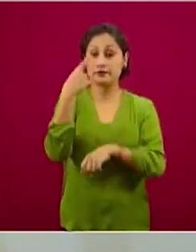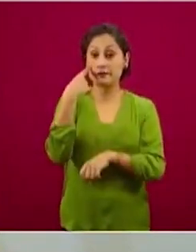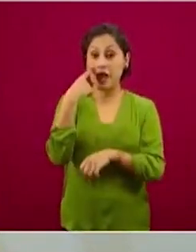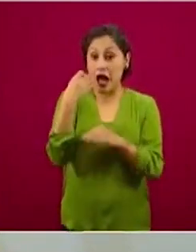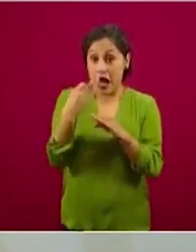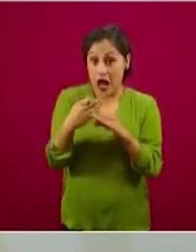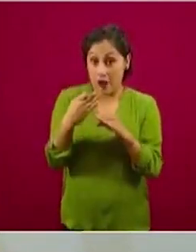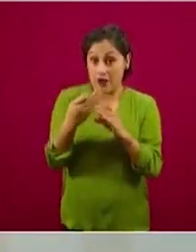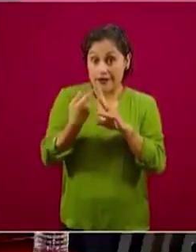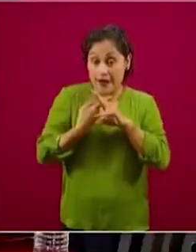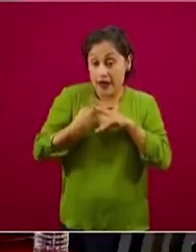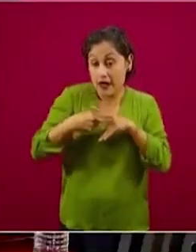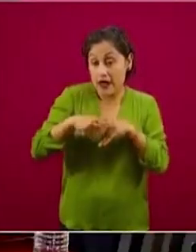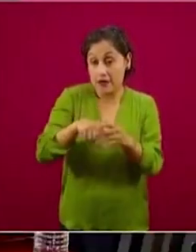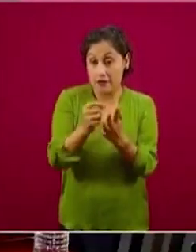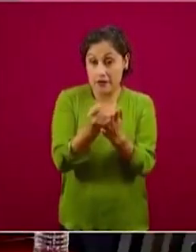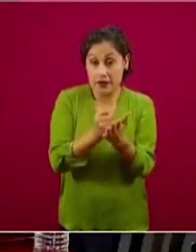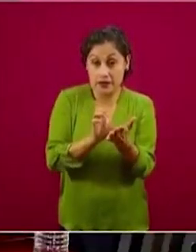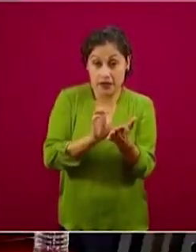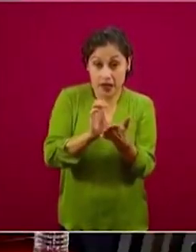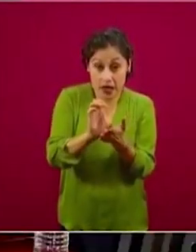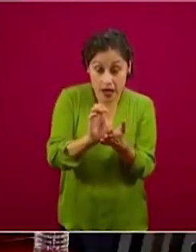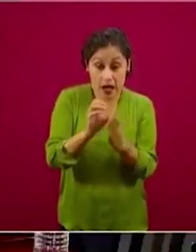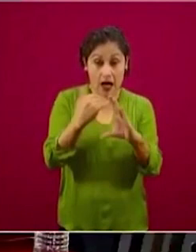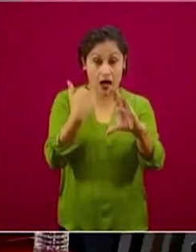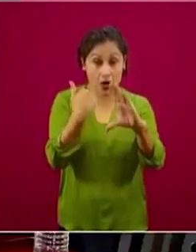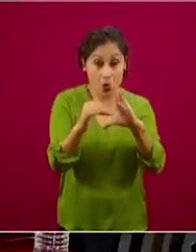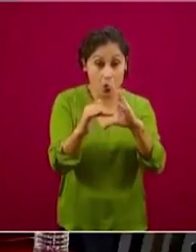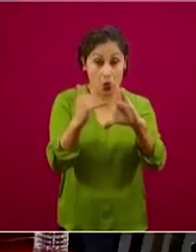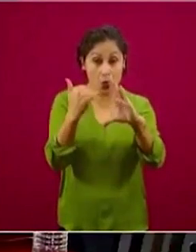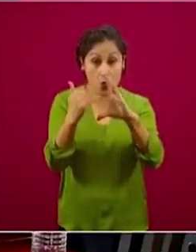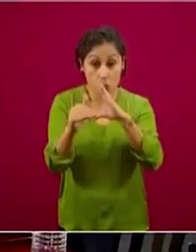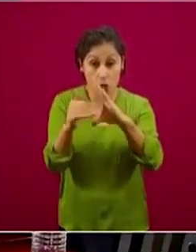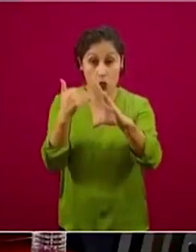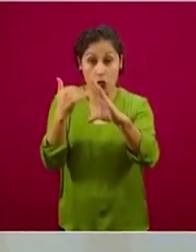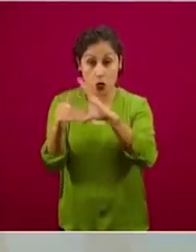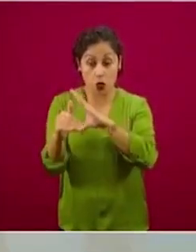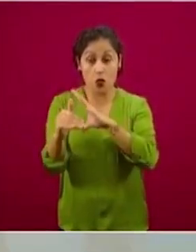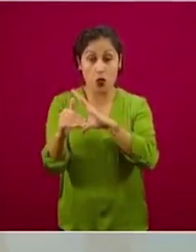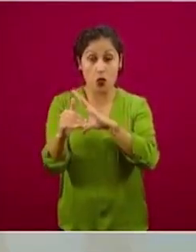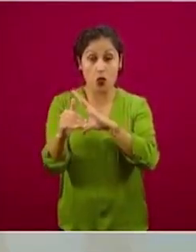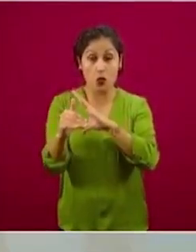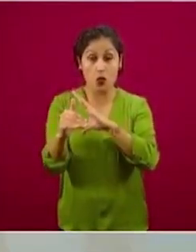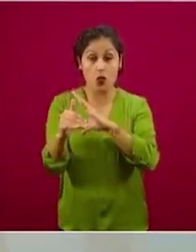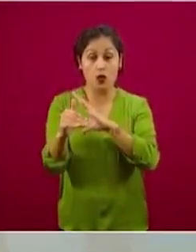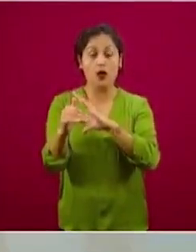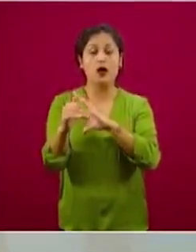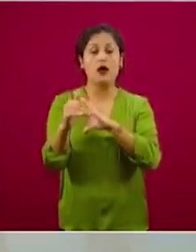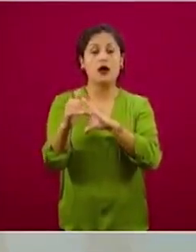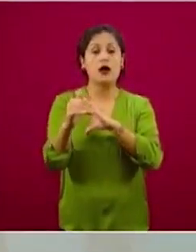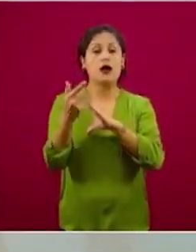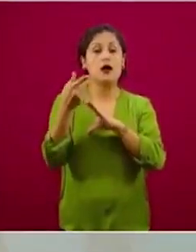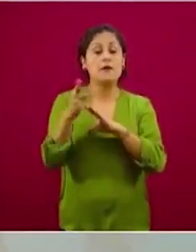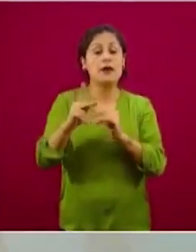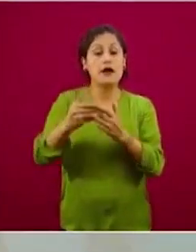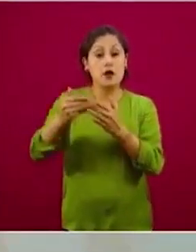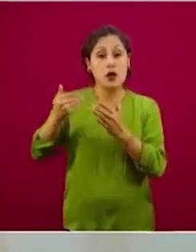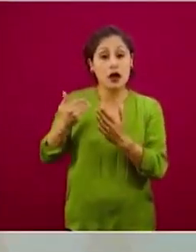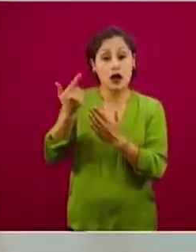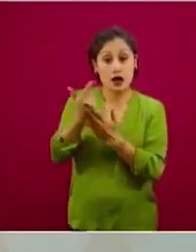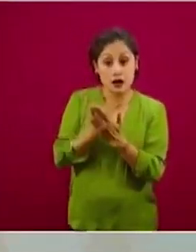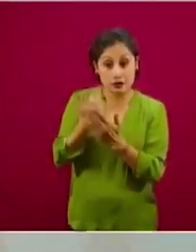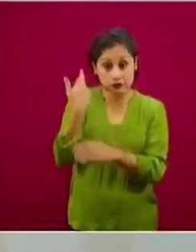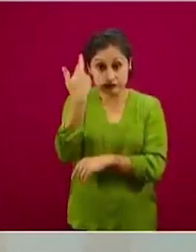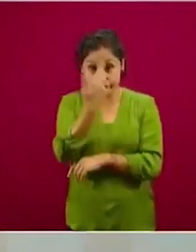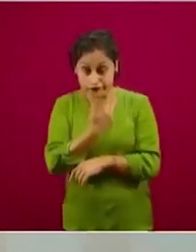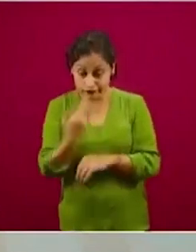este nuevo crédito, detectamos que había solicitudes dobles. Había una solicitud para